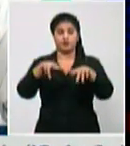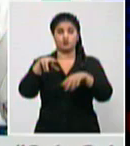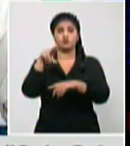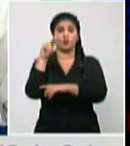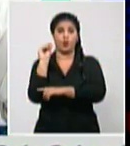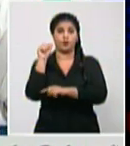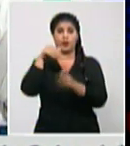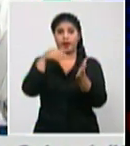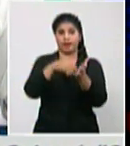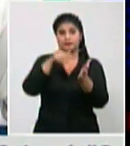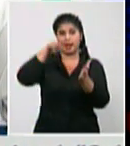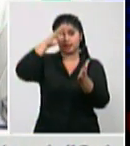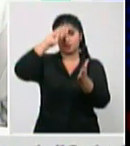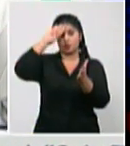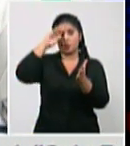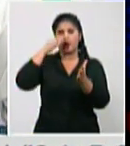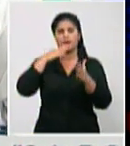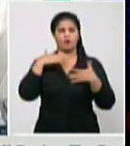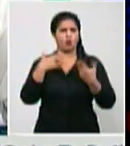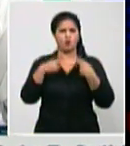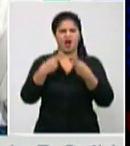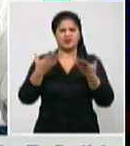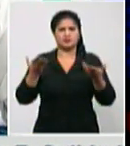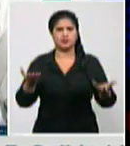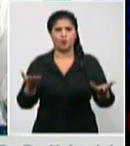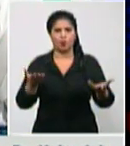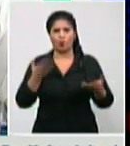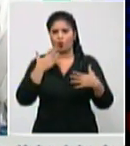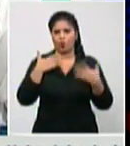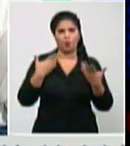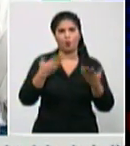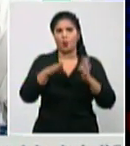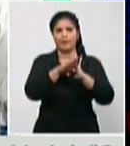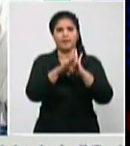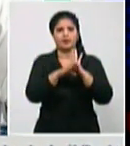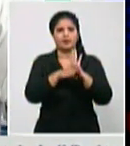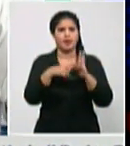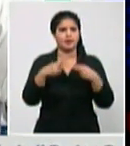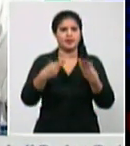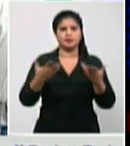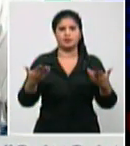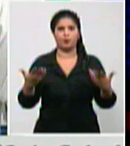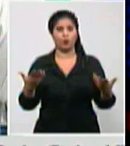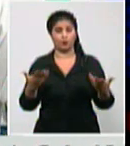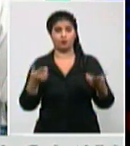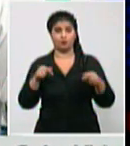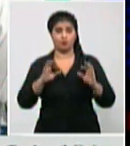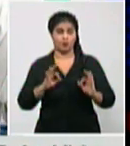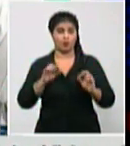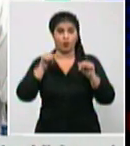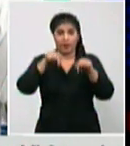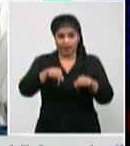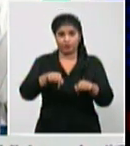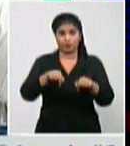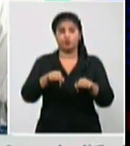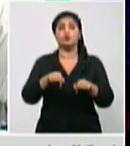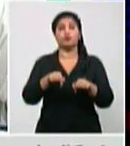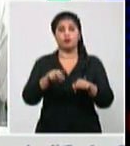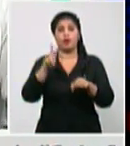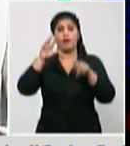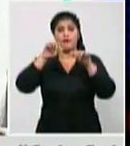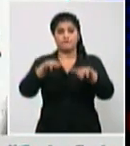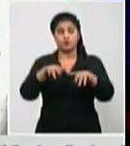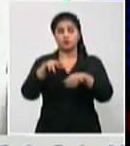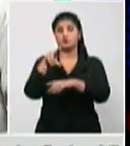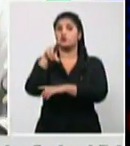la única ventaja si existe algo de esta nueva cepa si realmente se acaba de confirmar como